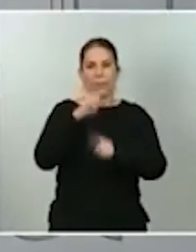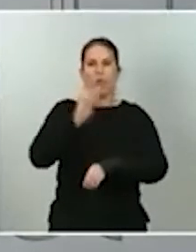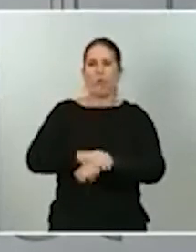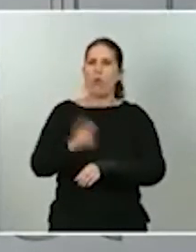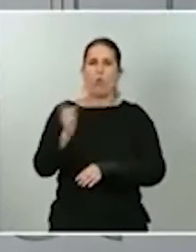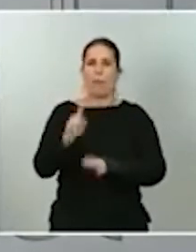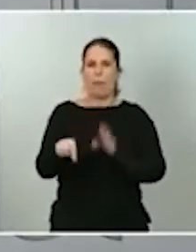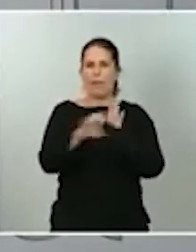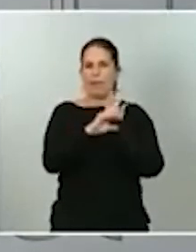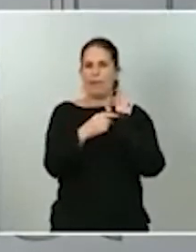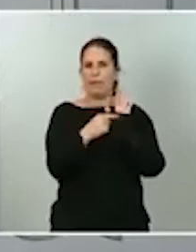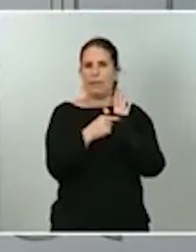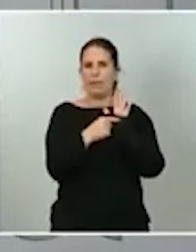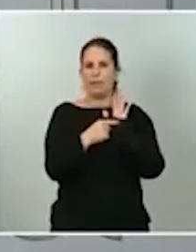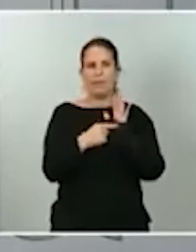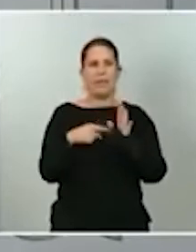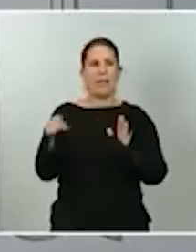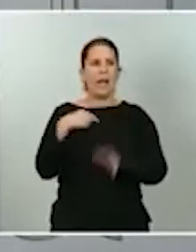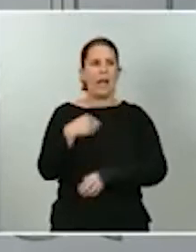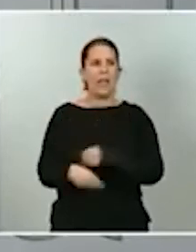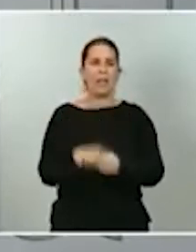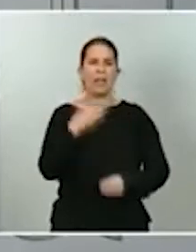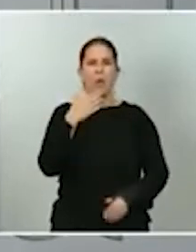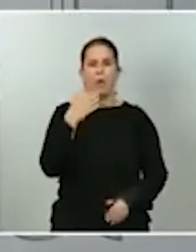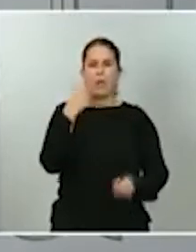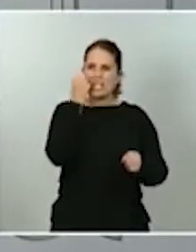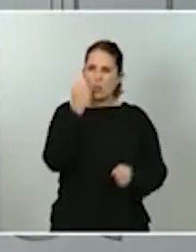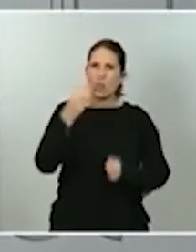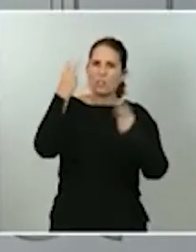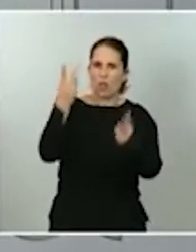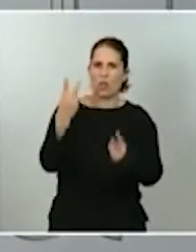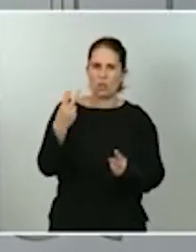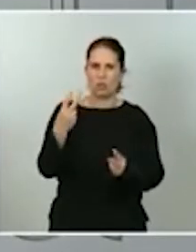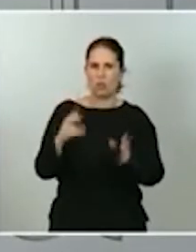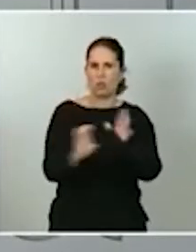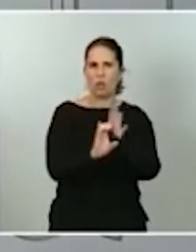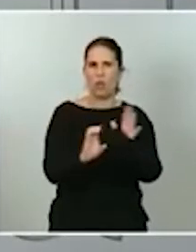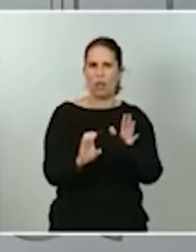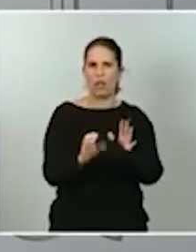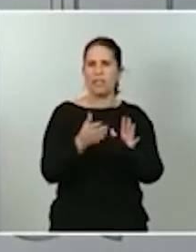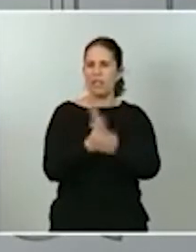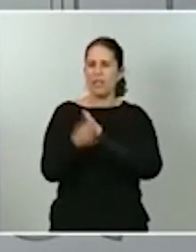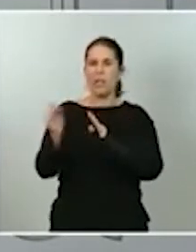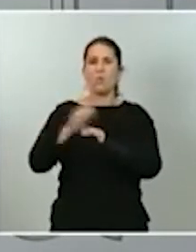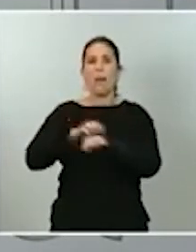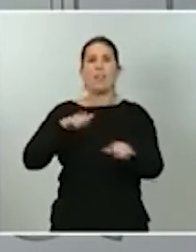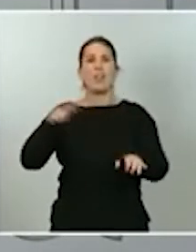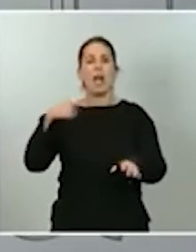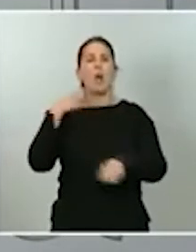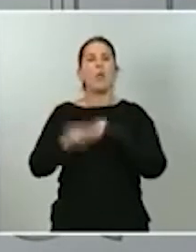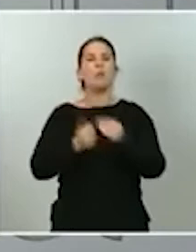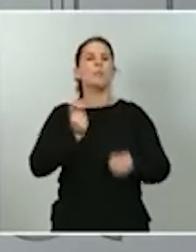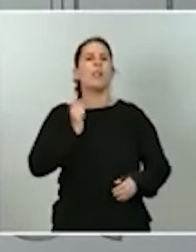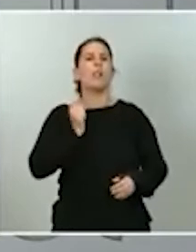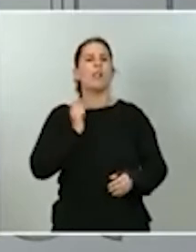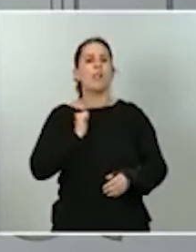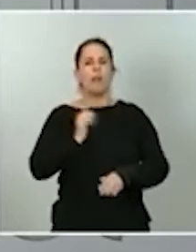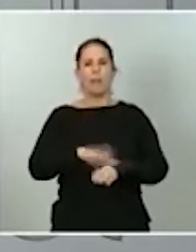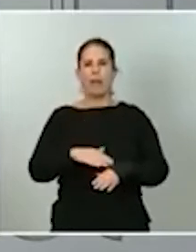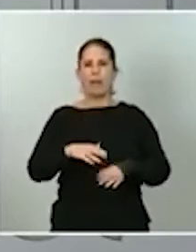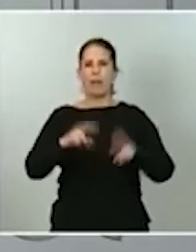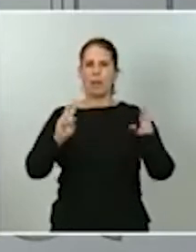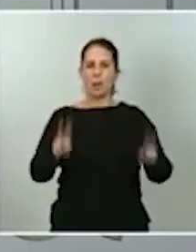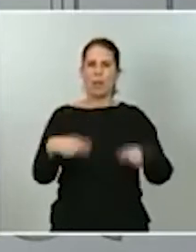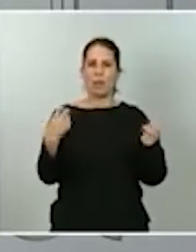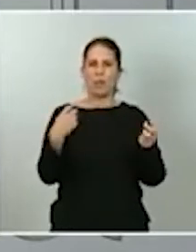suerte de insumisión constitucional, que es el hecho de utilizar su mayoría para no producir la renovación del Consejo